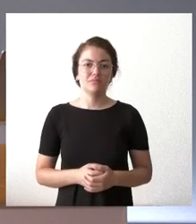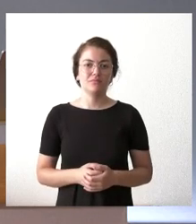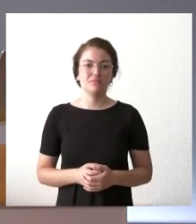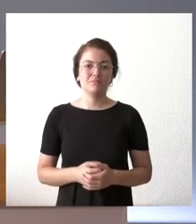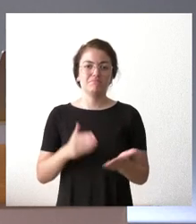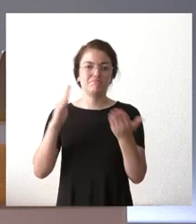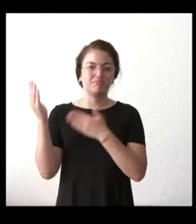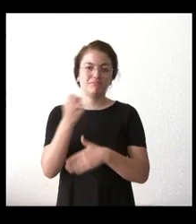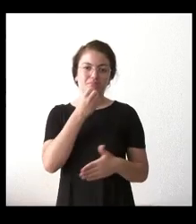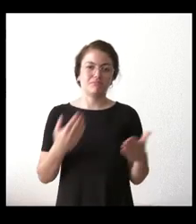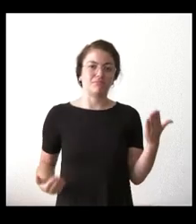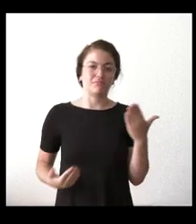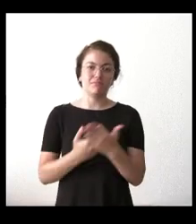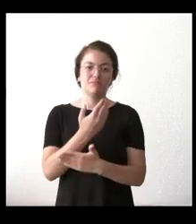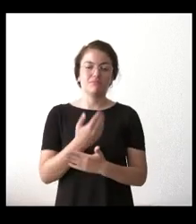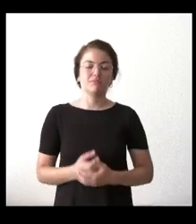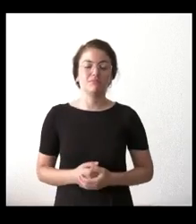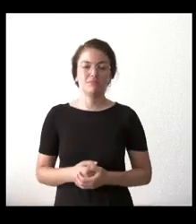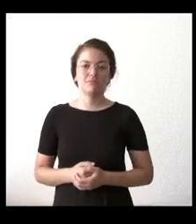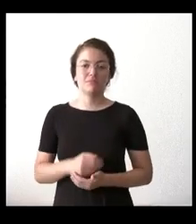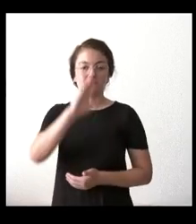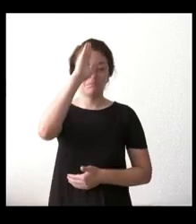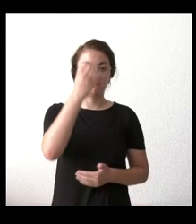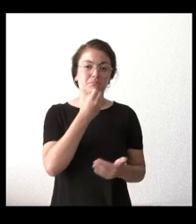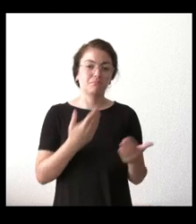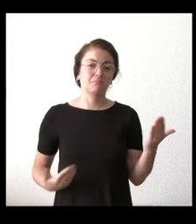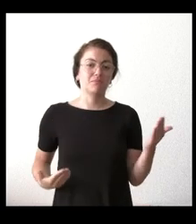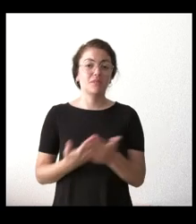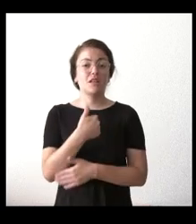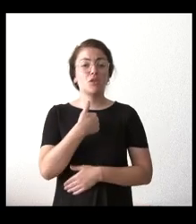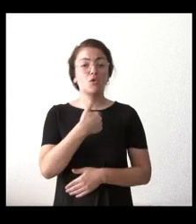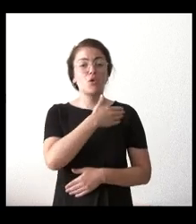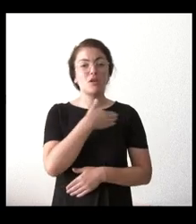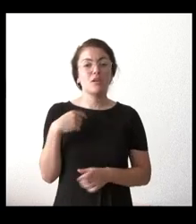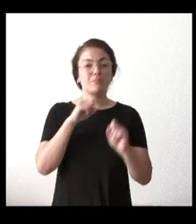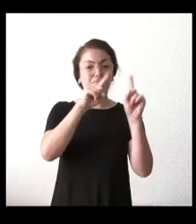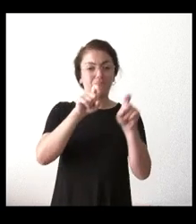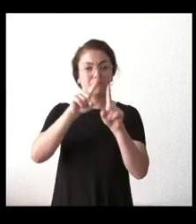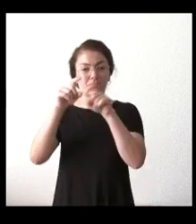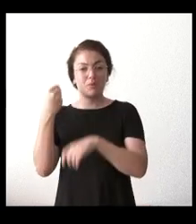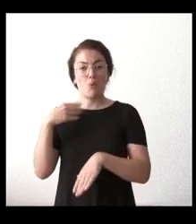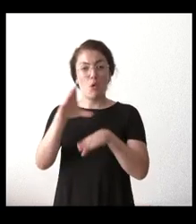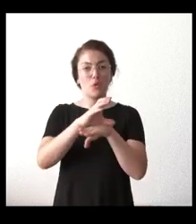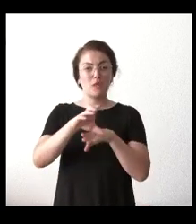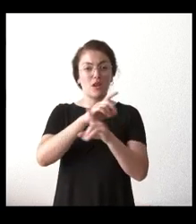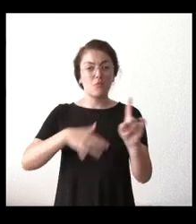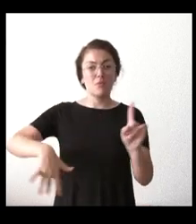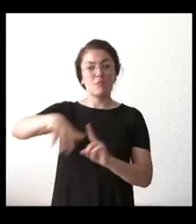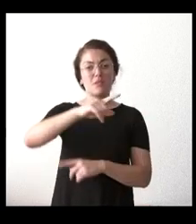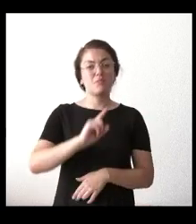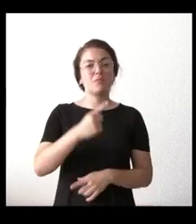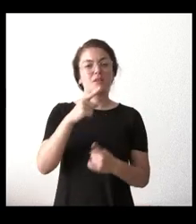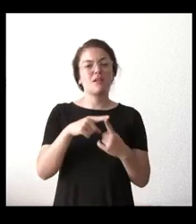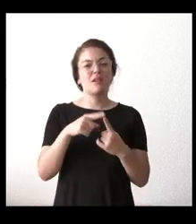quieras buenos días hola buenos días yo tenía dos cuestiones para el consejero de medio ambiente la primera es hasta qué punto